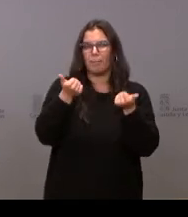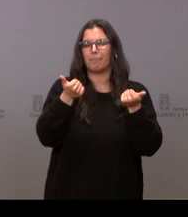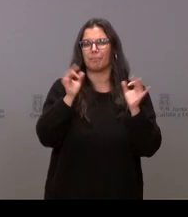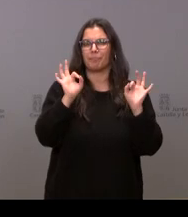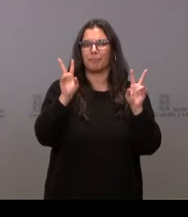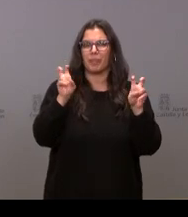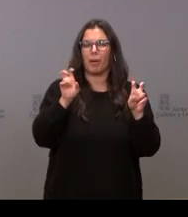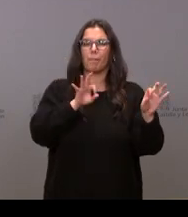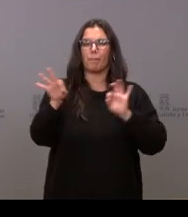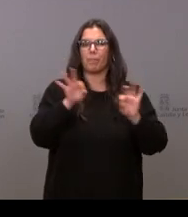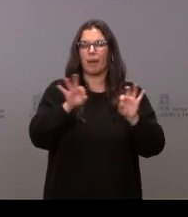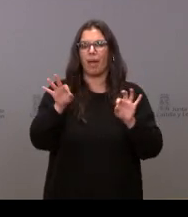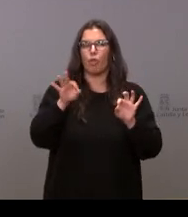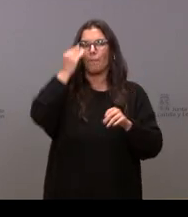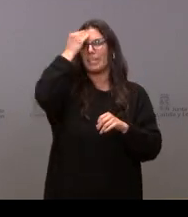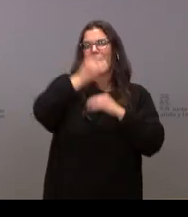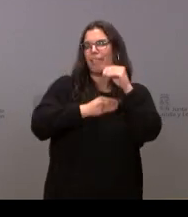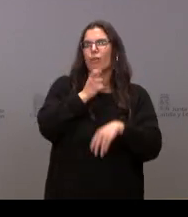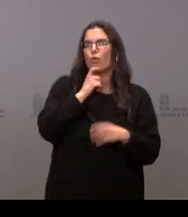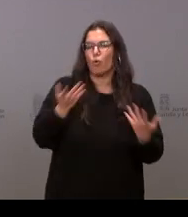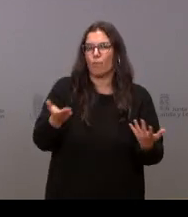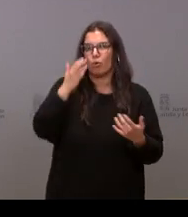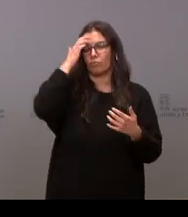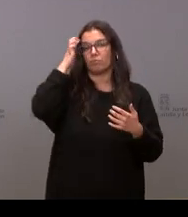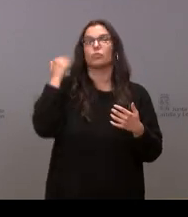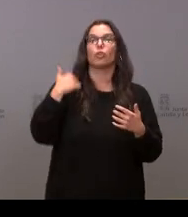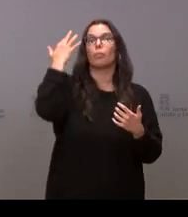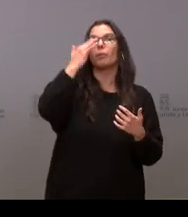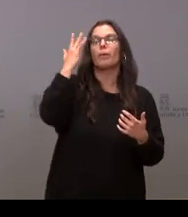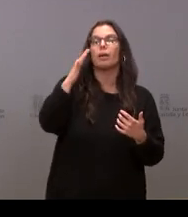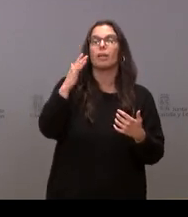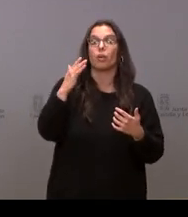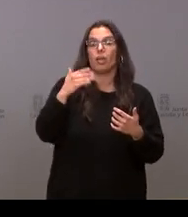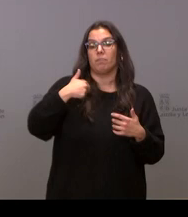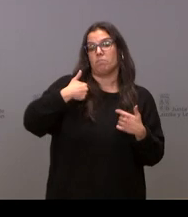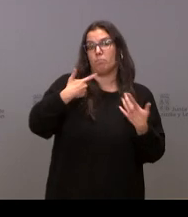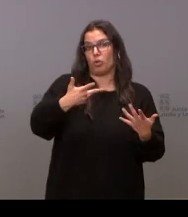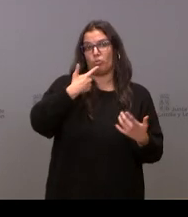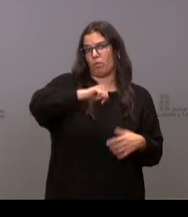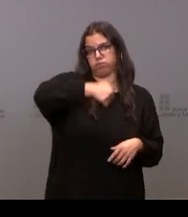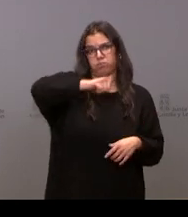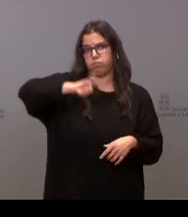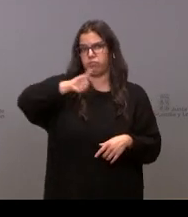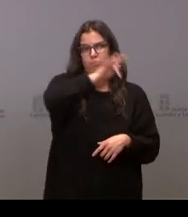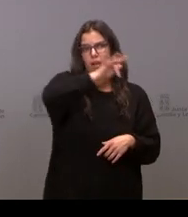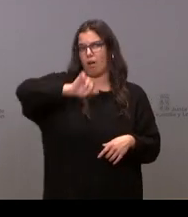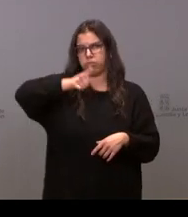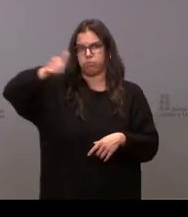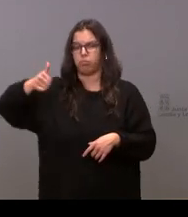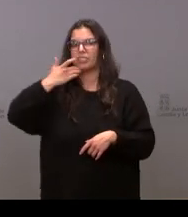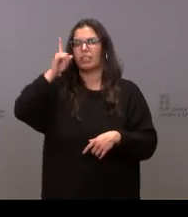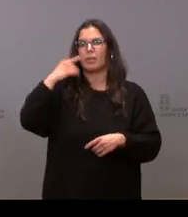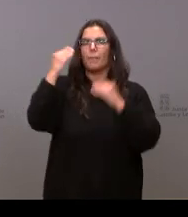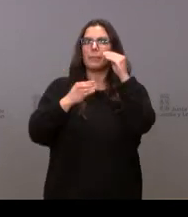cómo lo pretenden abordar ya que me imagino que la resolución será rápida y si también plantean vacunódromos